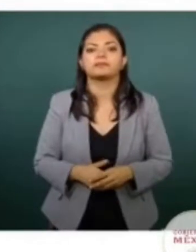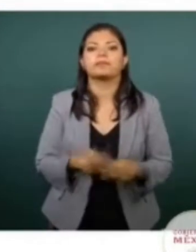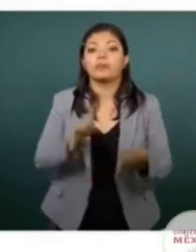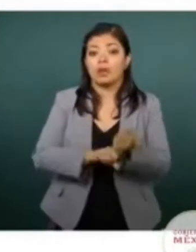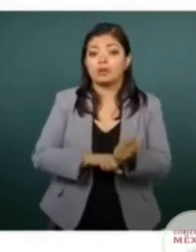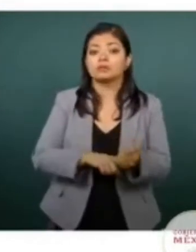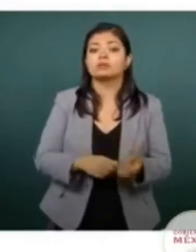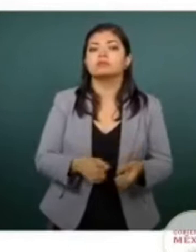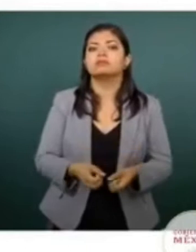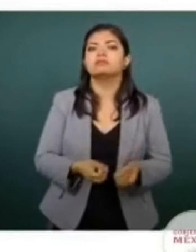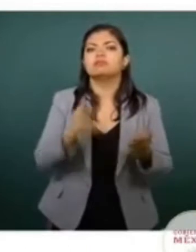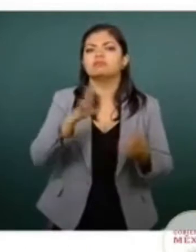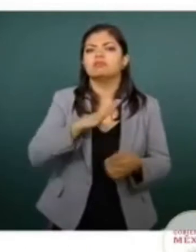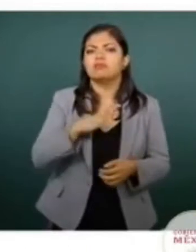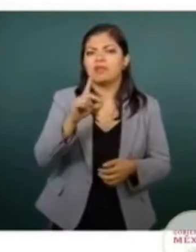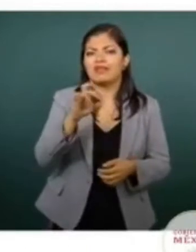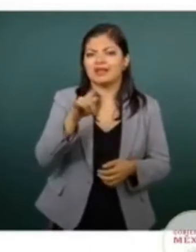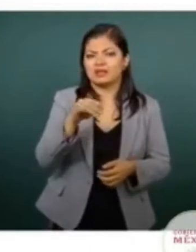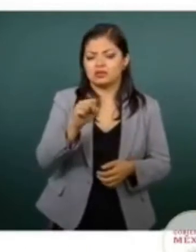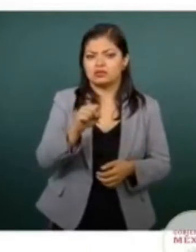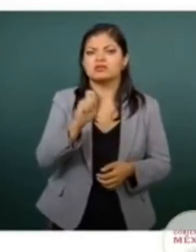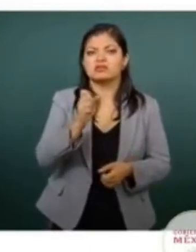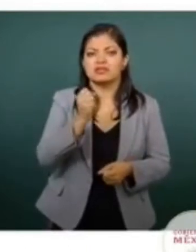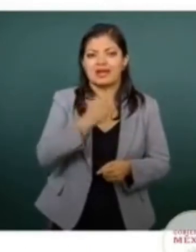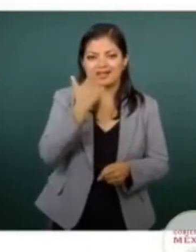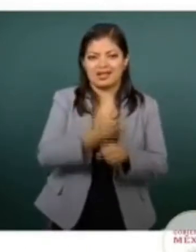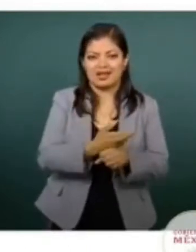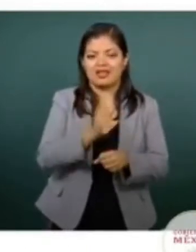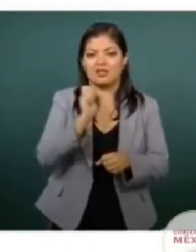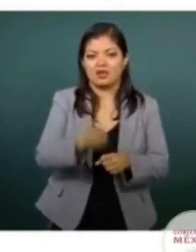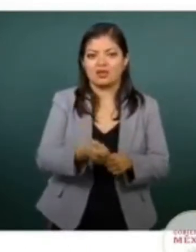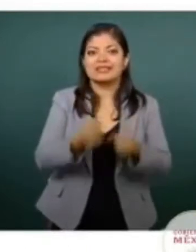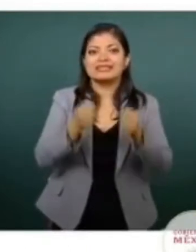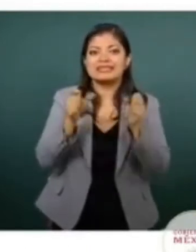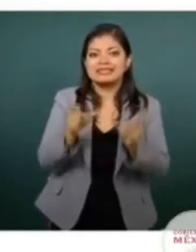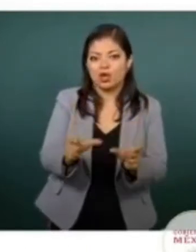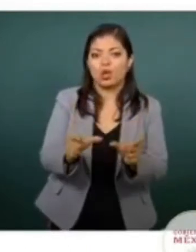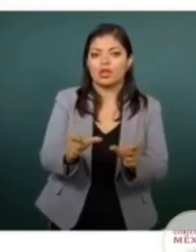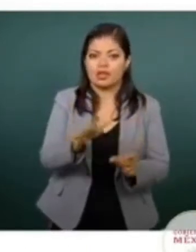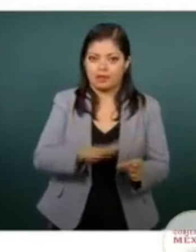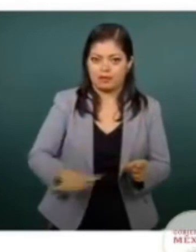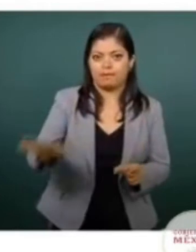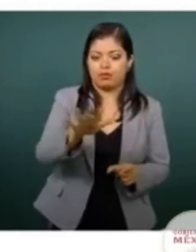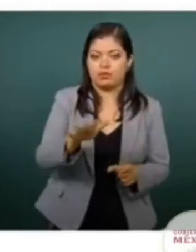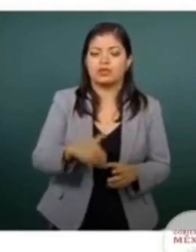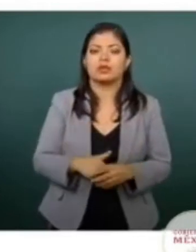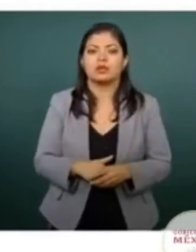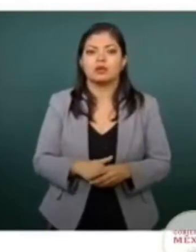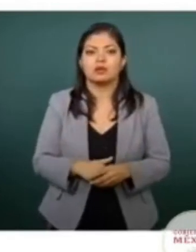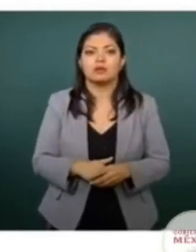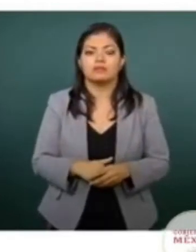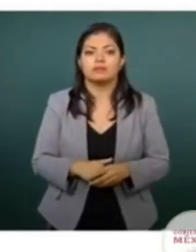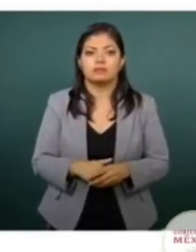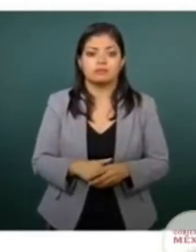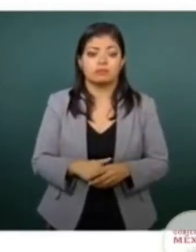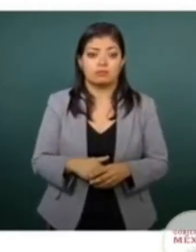delitos que le da seguimiento el Secretariado Ejecutivo del Sistema Nacional de Seguridad Pública, en todos ellos, a